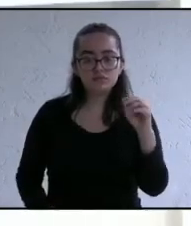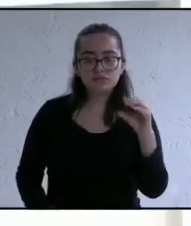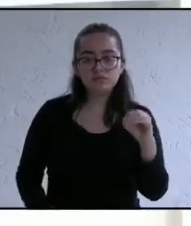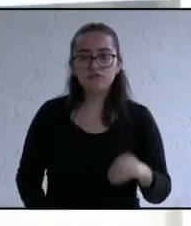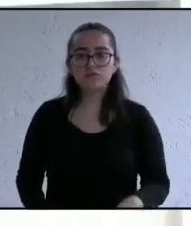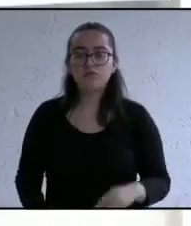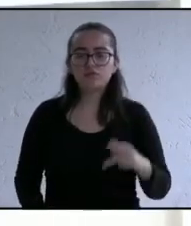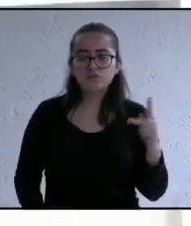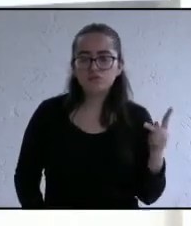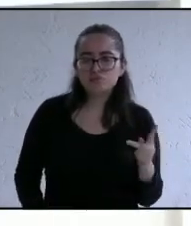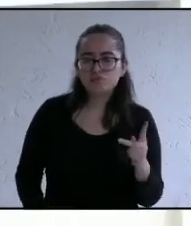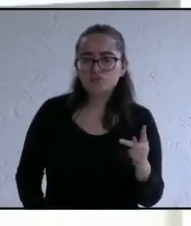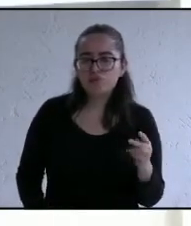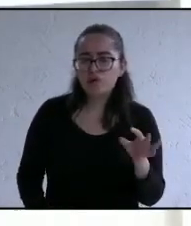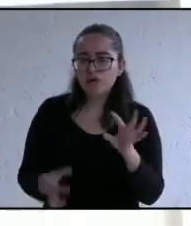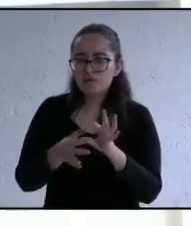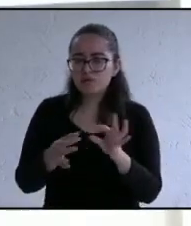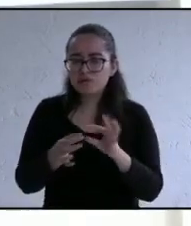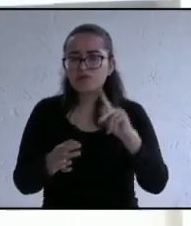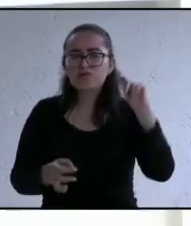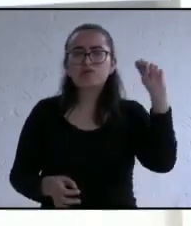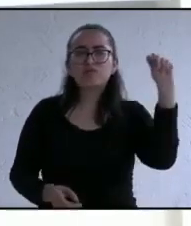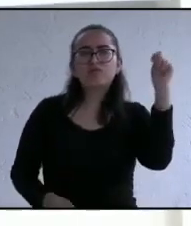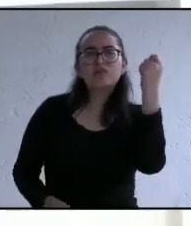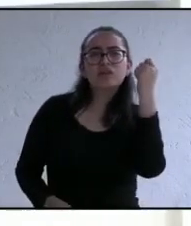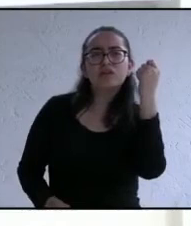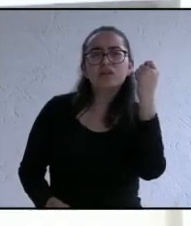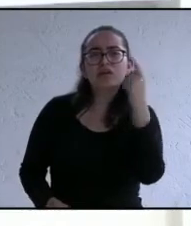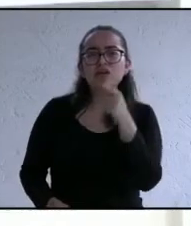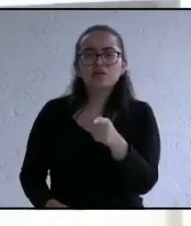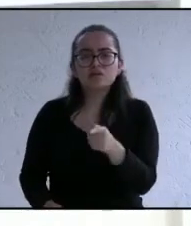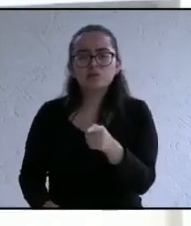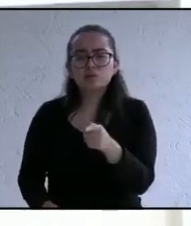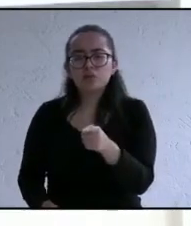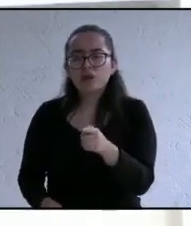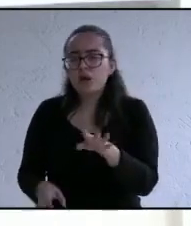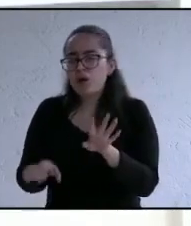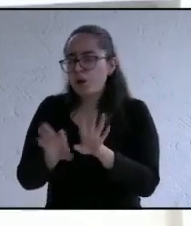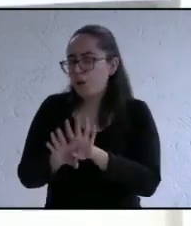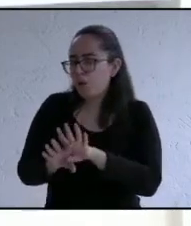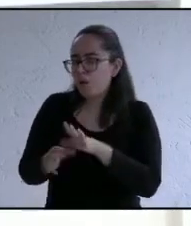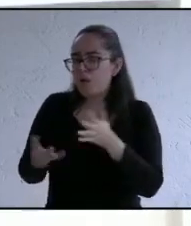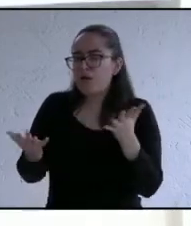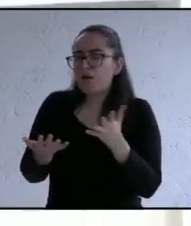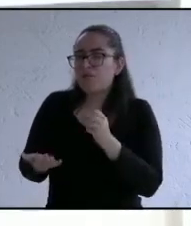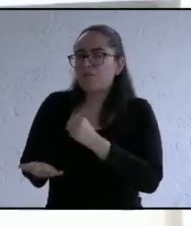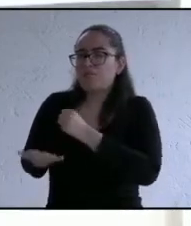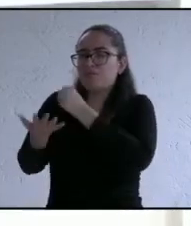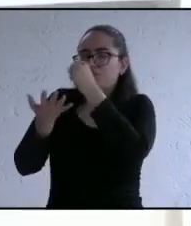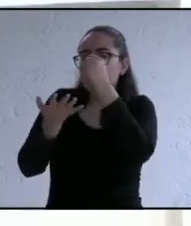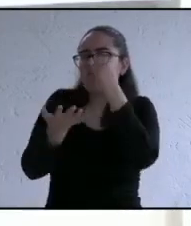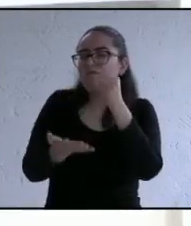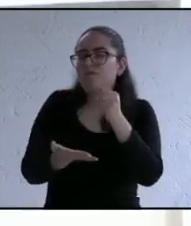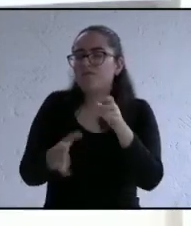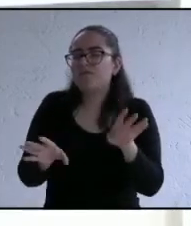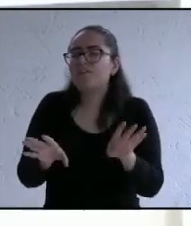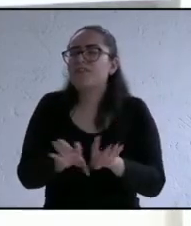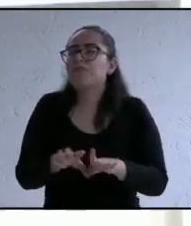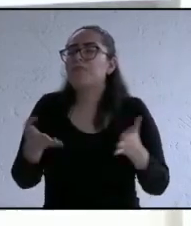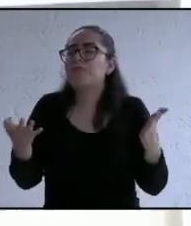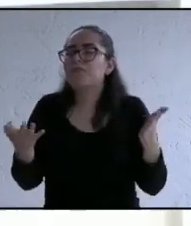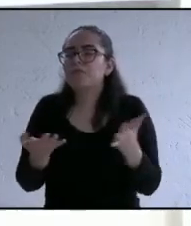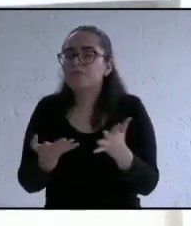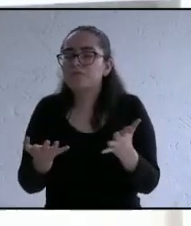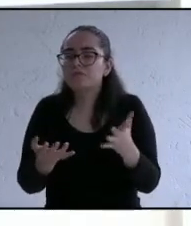un tecnológico qué puertas piensa tocar y de dónde piensa sacar el presupuesto para financiar